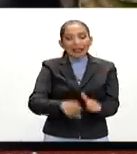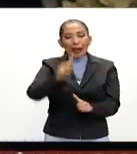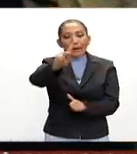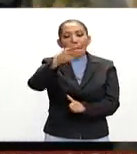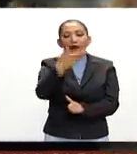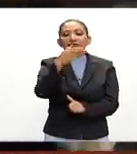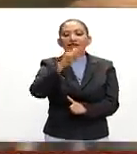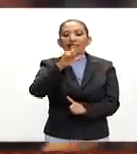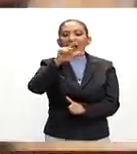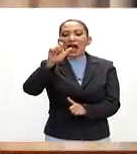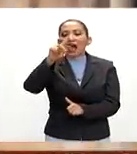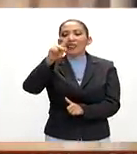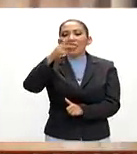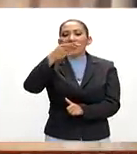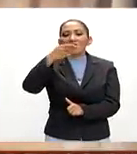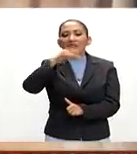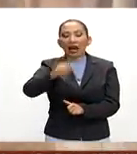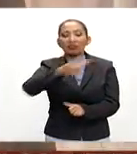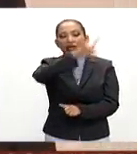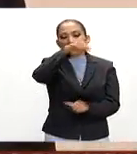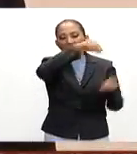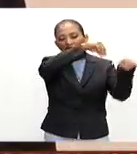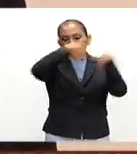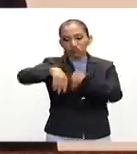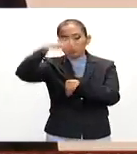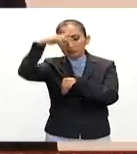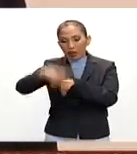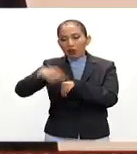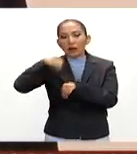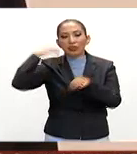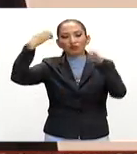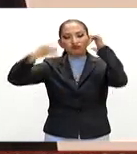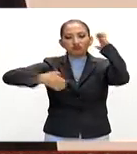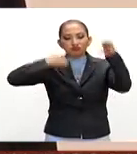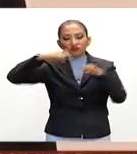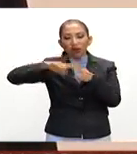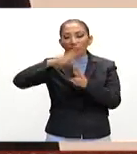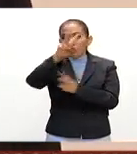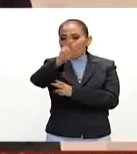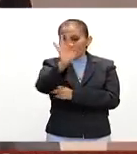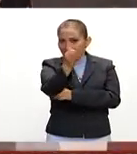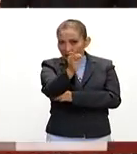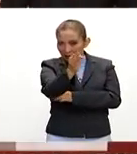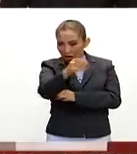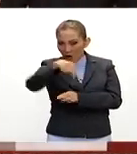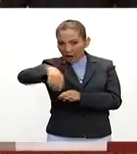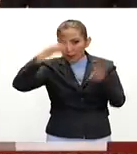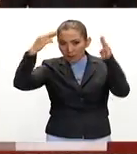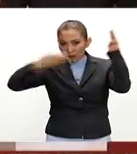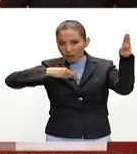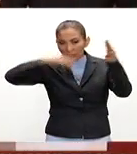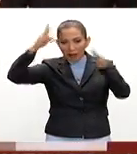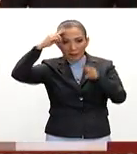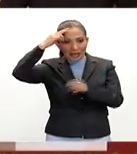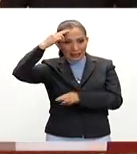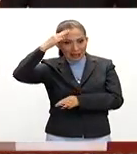Filadelfia luego se trasladará a nuestro país donde se exhibirá a partir del 2 de febrero en el museo del palacio de bellas artes